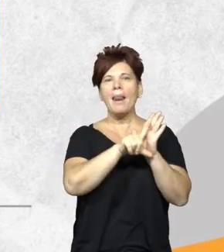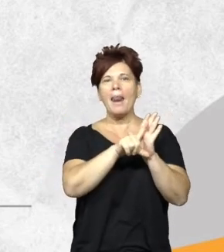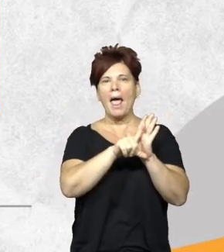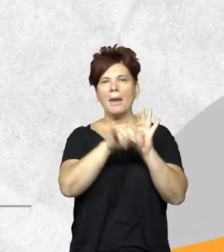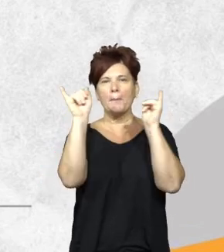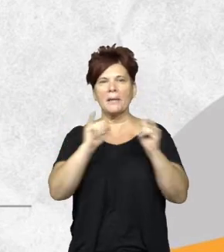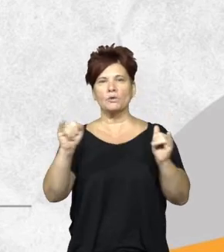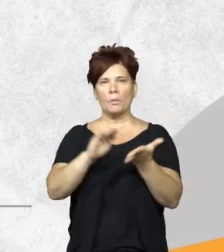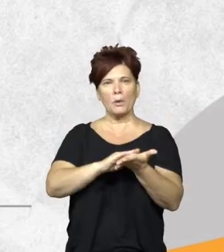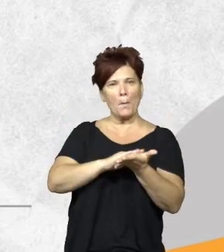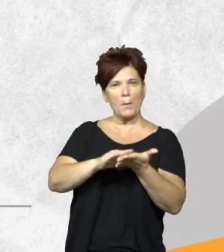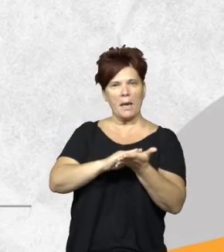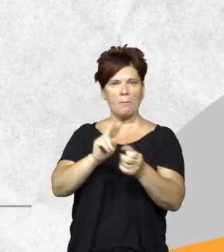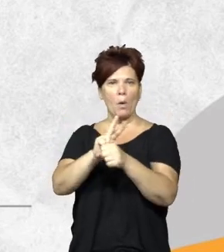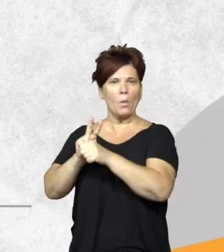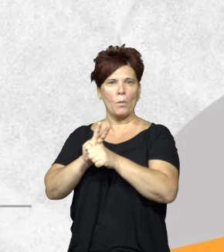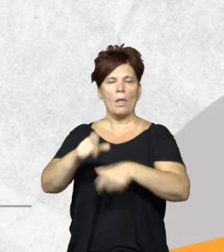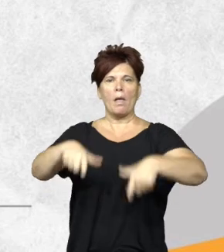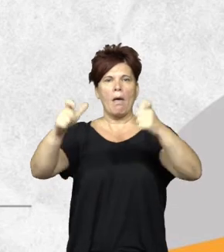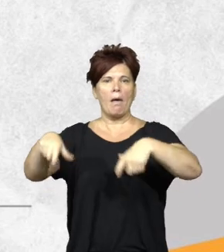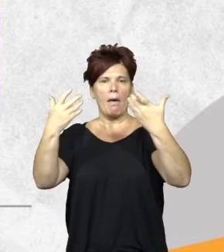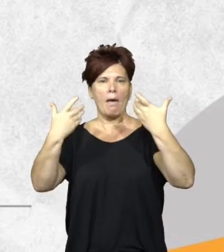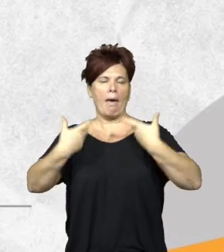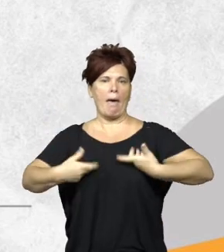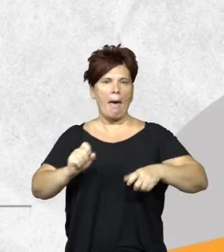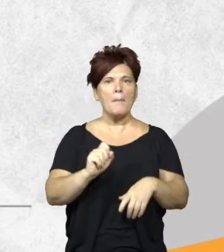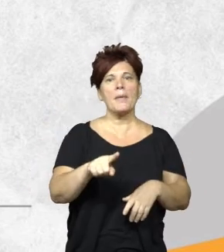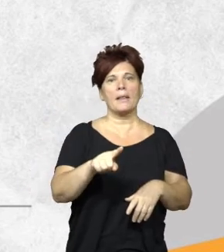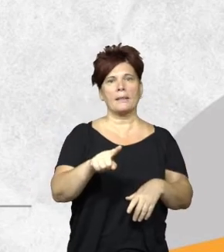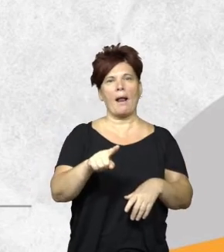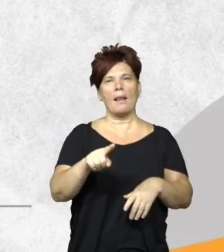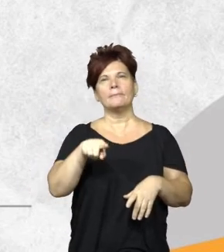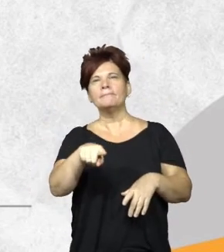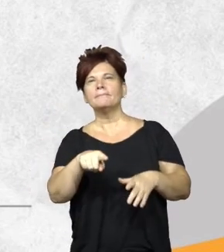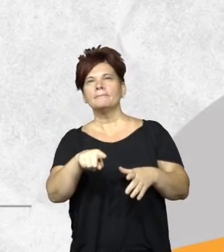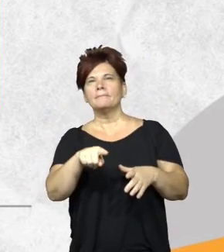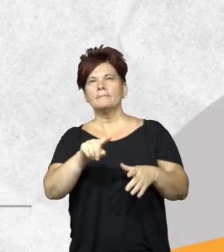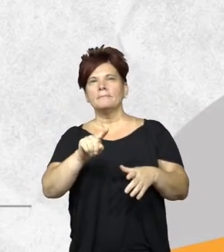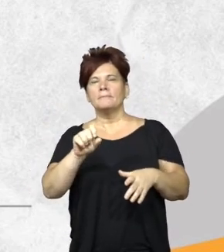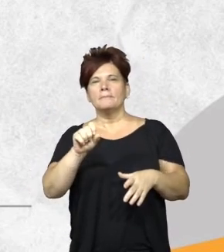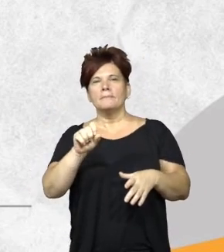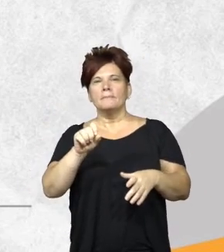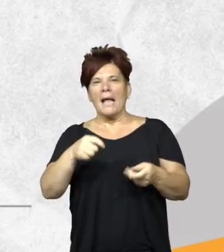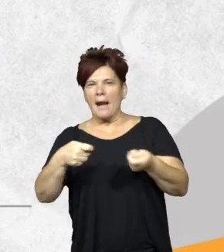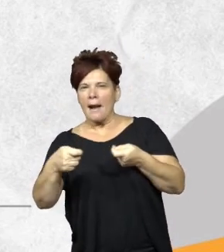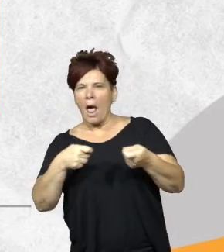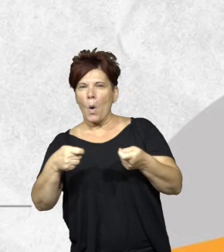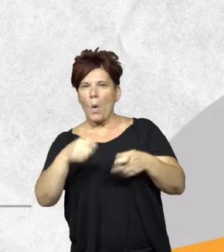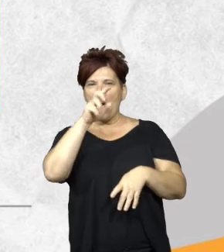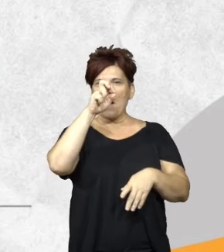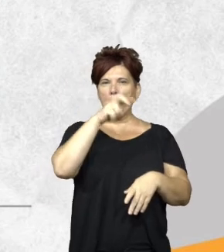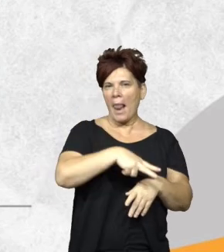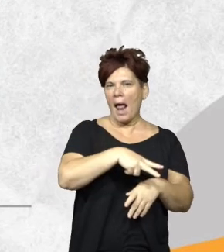presupuestos mínimos de protección ambiental de los bosques nativos que es el marco central que regula tanto la planificación